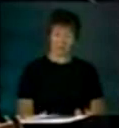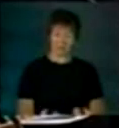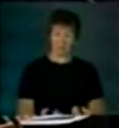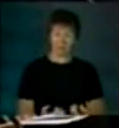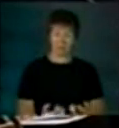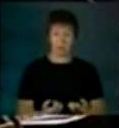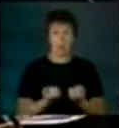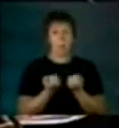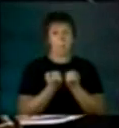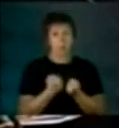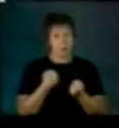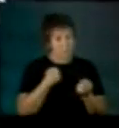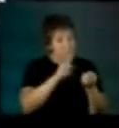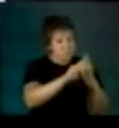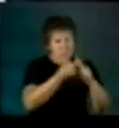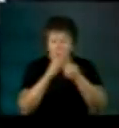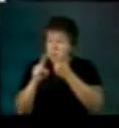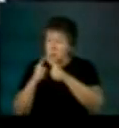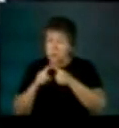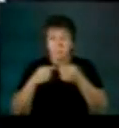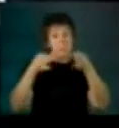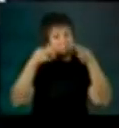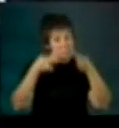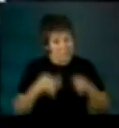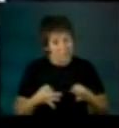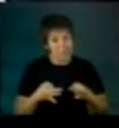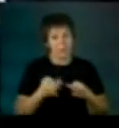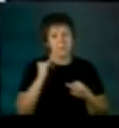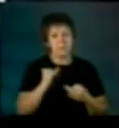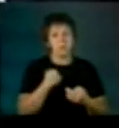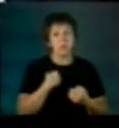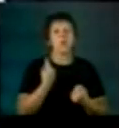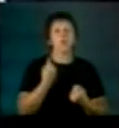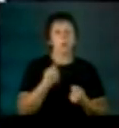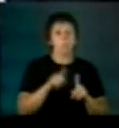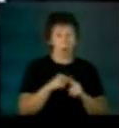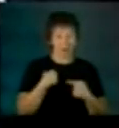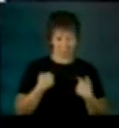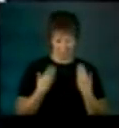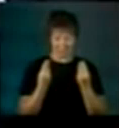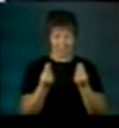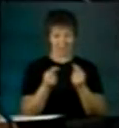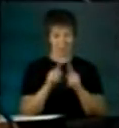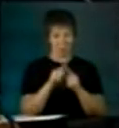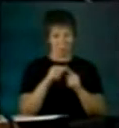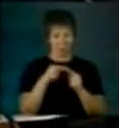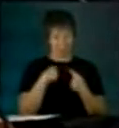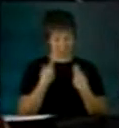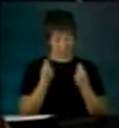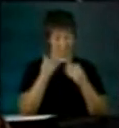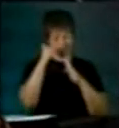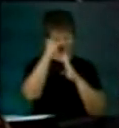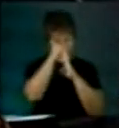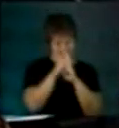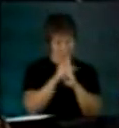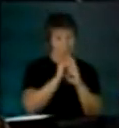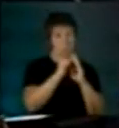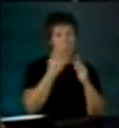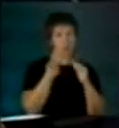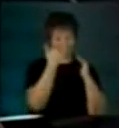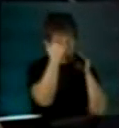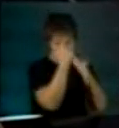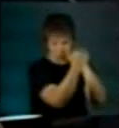Para ponernos de acuerdo vamos a tener que rebajar nuestras respectivas posturas y promediarlas con las otras.